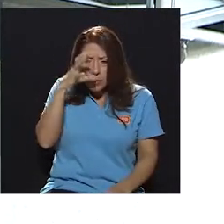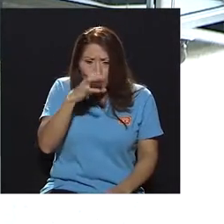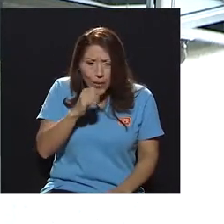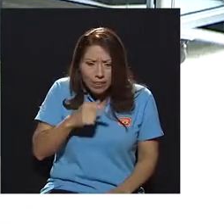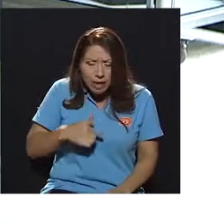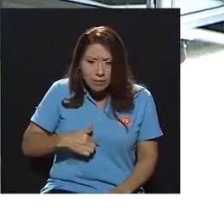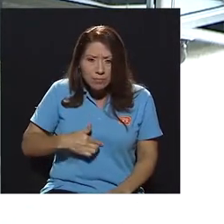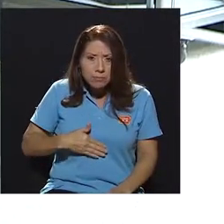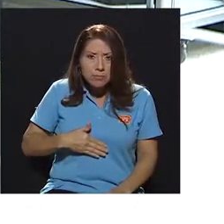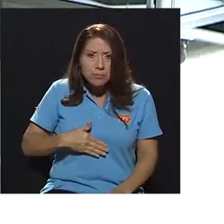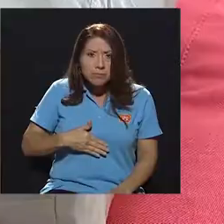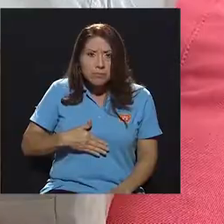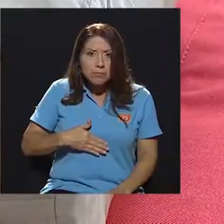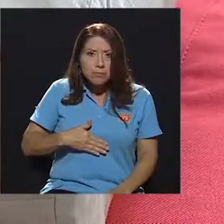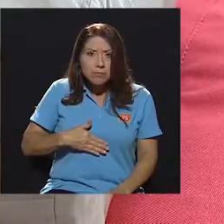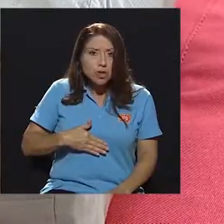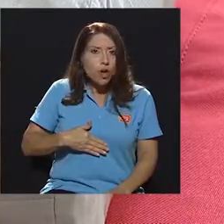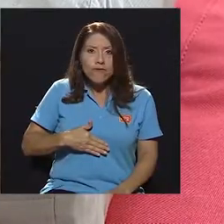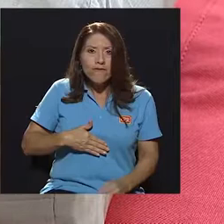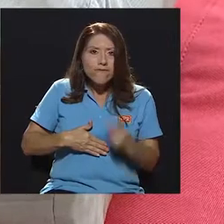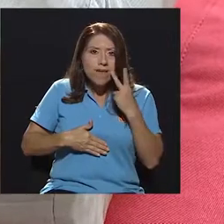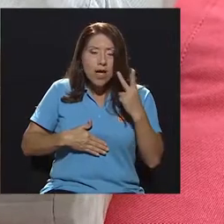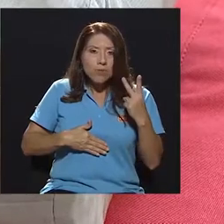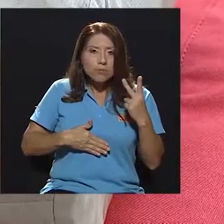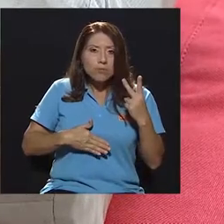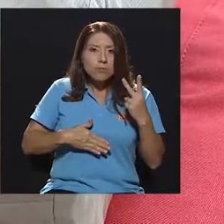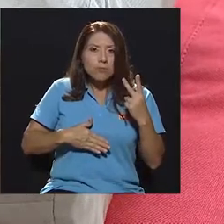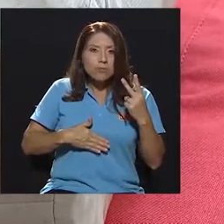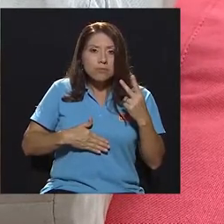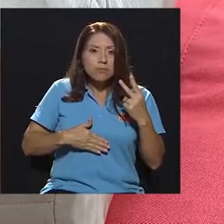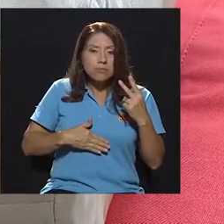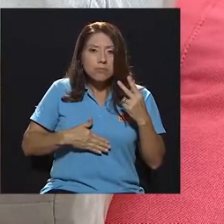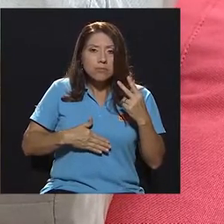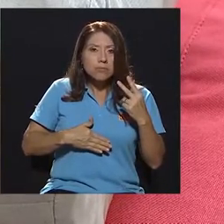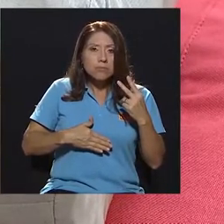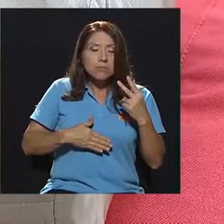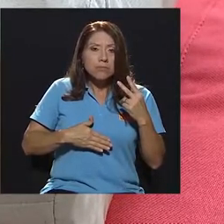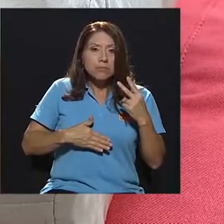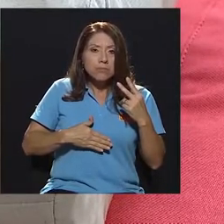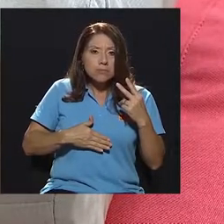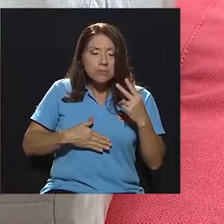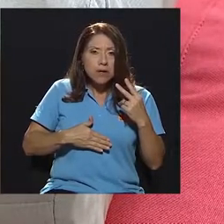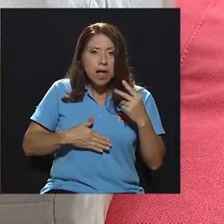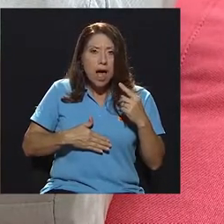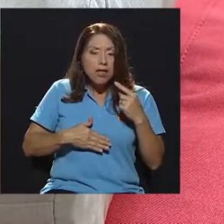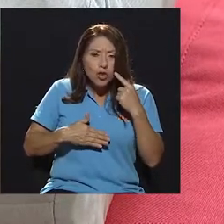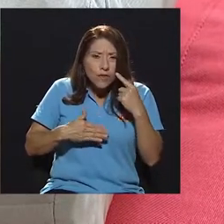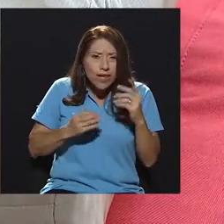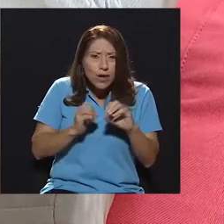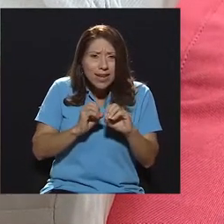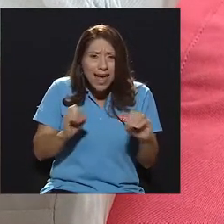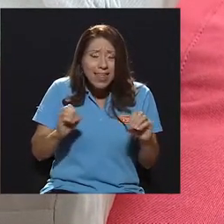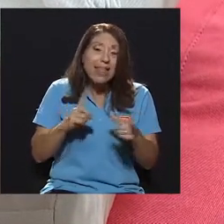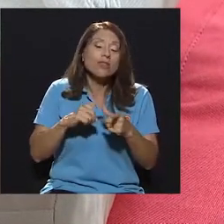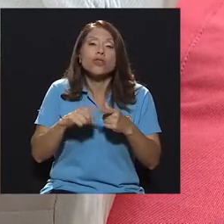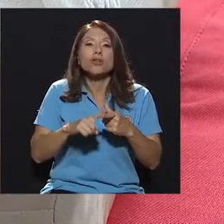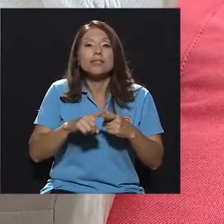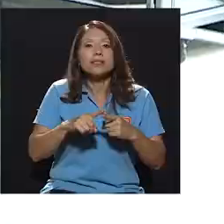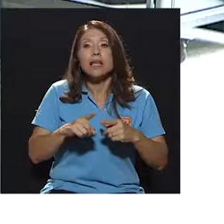respiración, no veo que el tórax se mueva, no veo que el abdomen se mueva y la respiración tiene que ser una respiración adecuada.